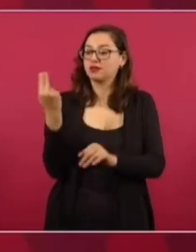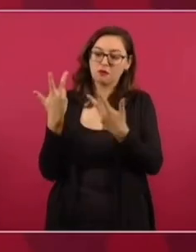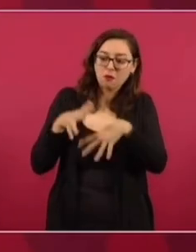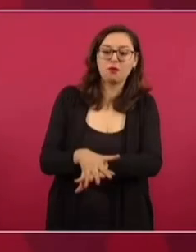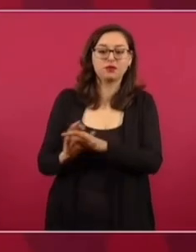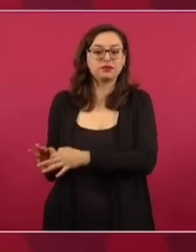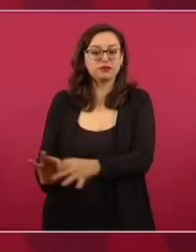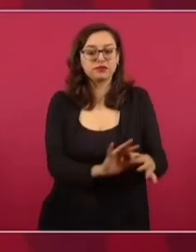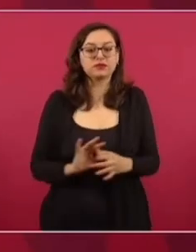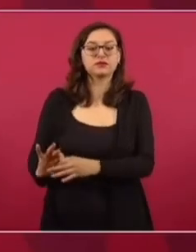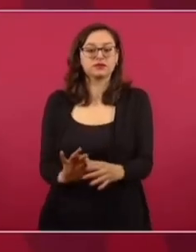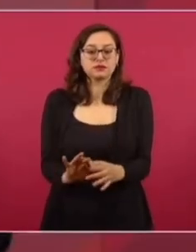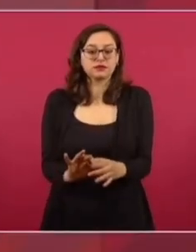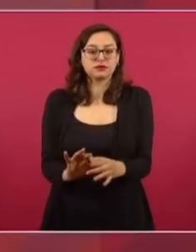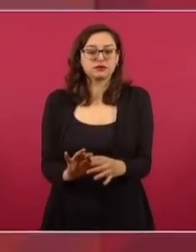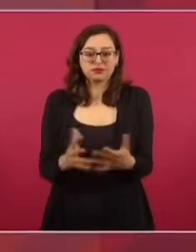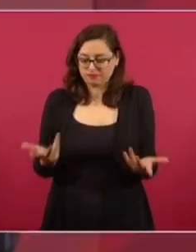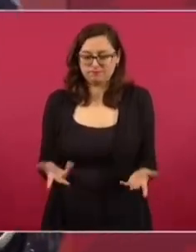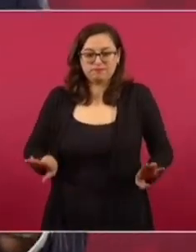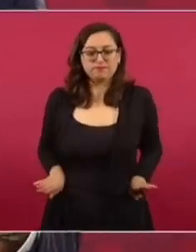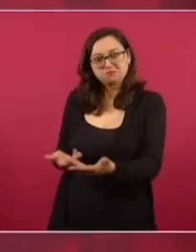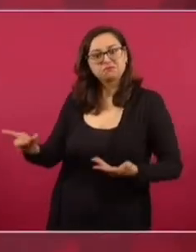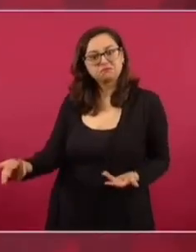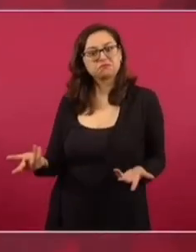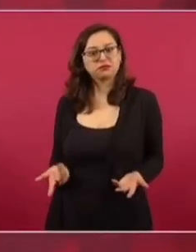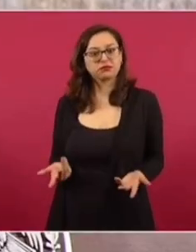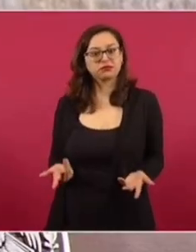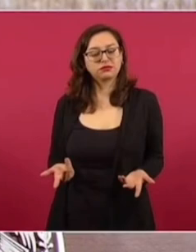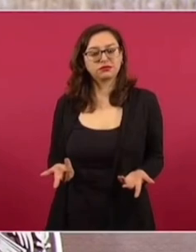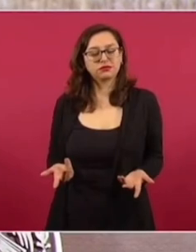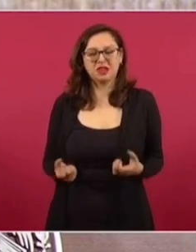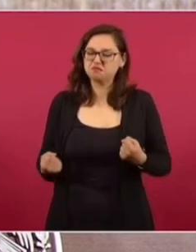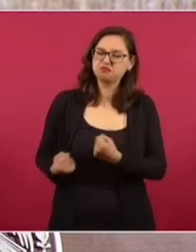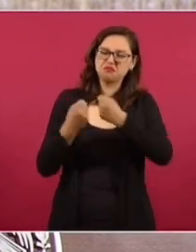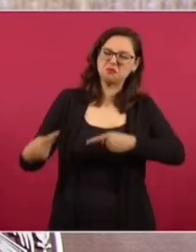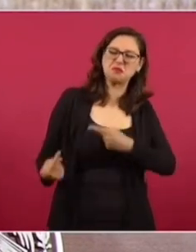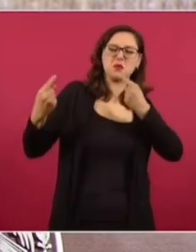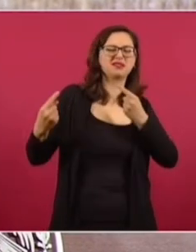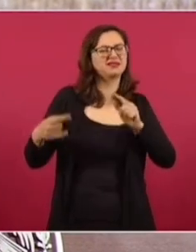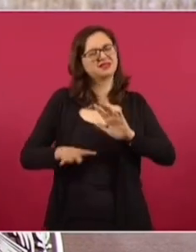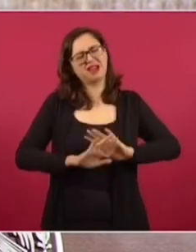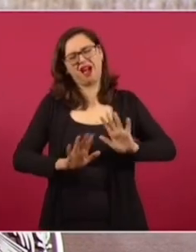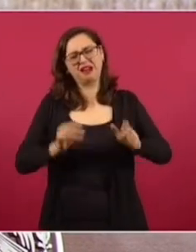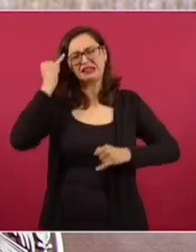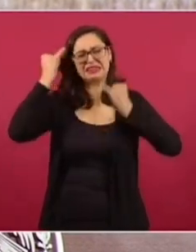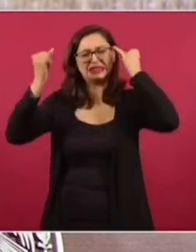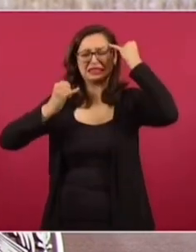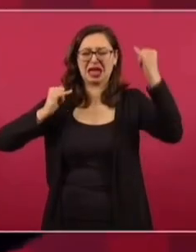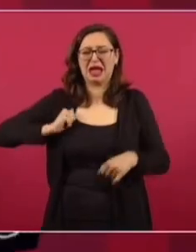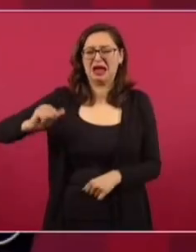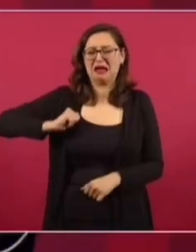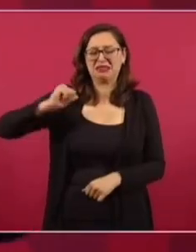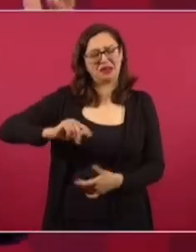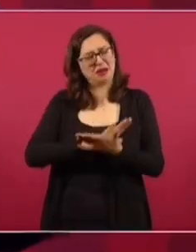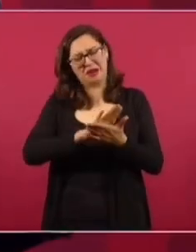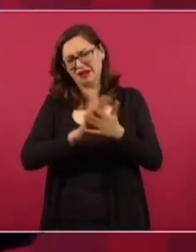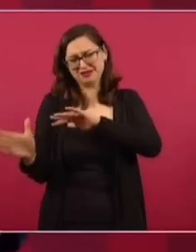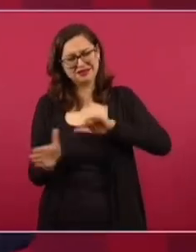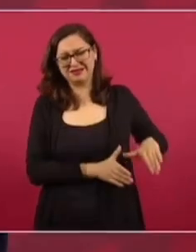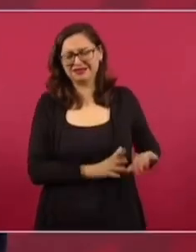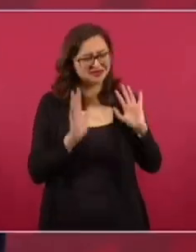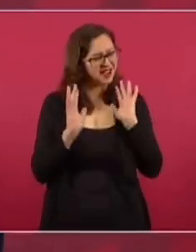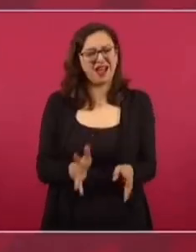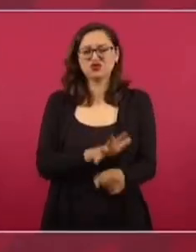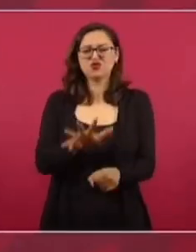vamos a buscar complementarnos. Ya no la confrontación, ya no la carga ideológica, ya no los dogmatismos, ya no los